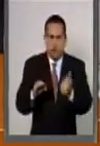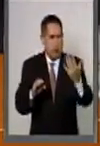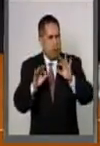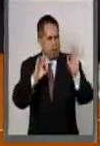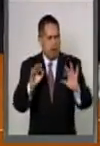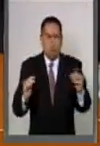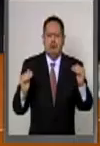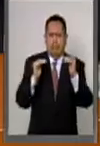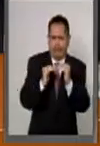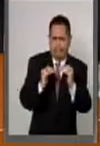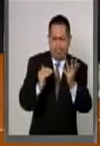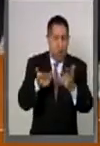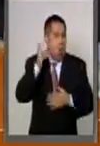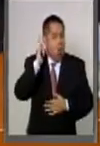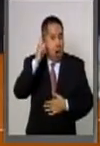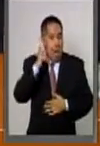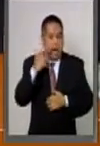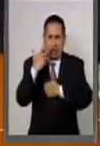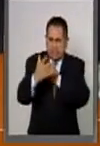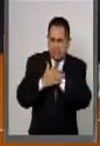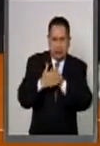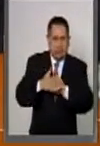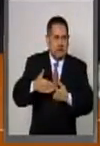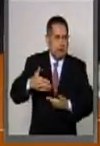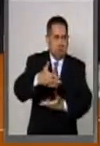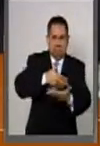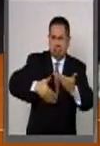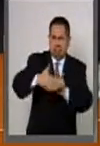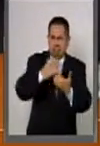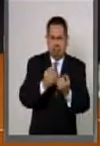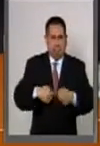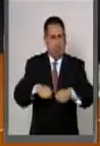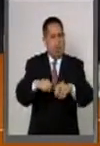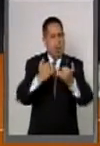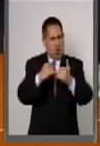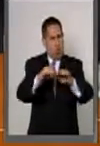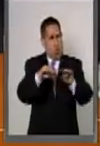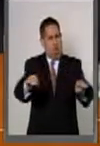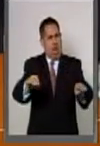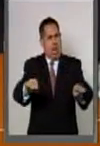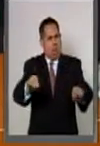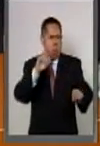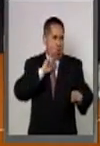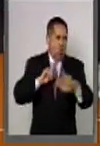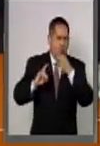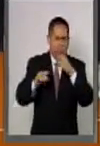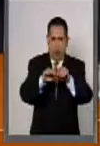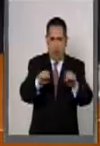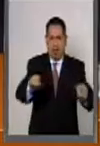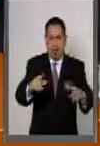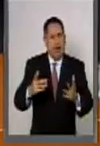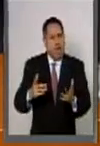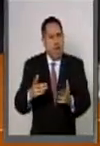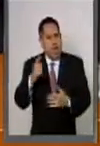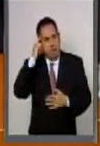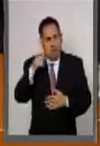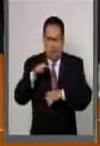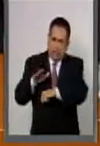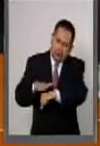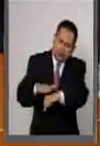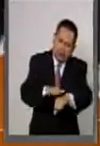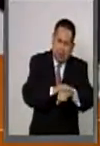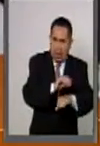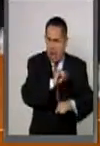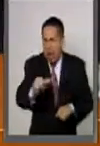Con ello, se busca construir una sociedad igualitaria, por medio de una alianza que convoca a todas y a todos,